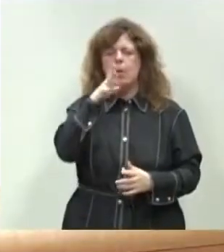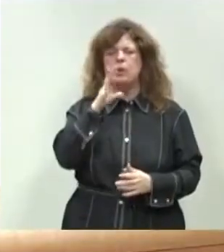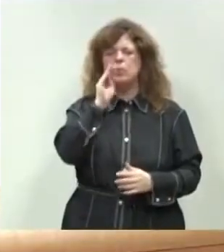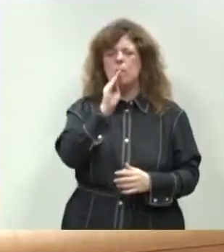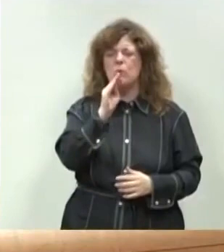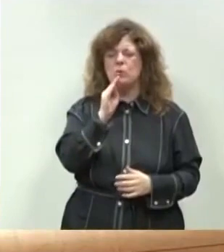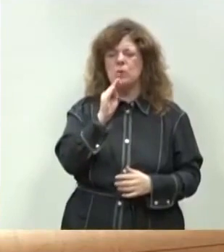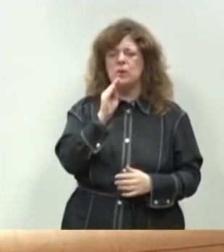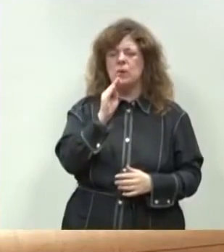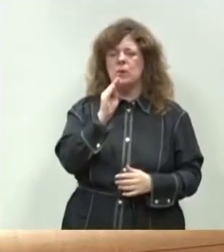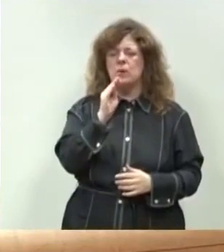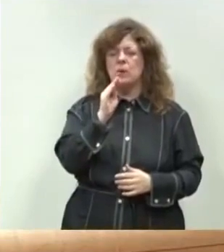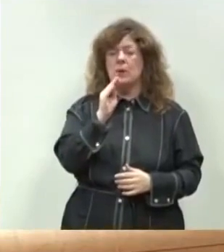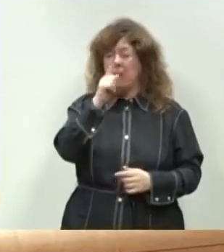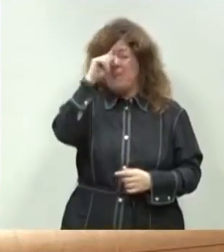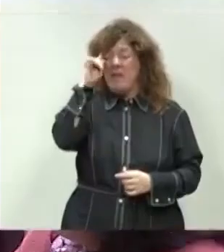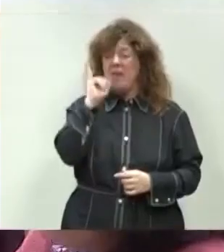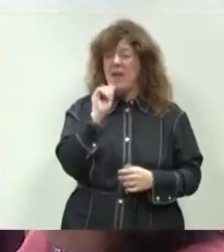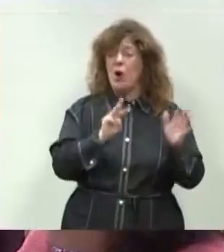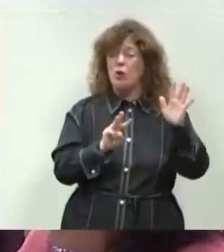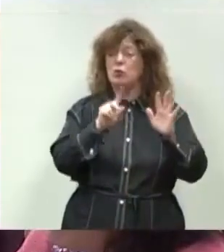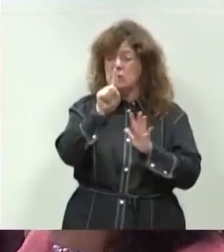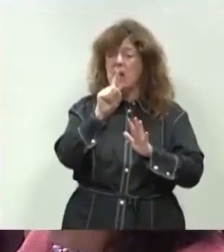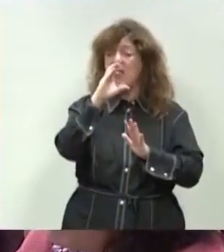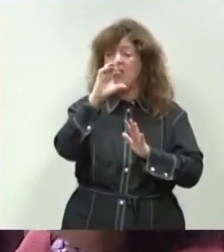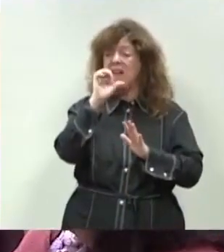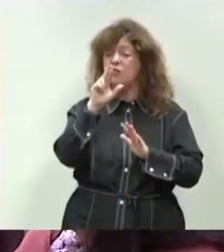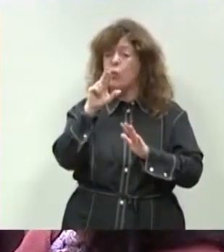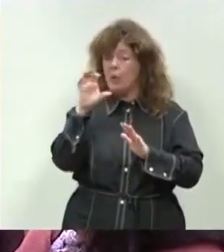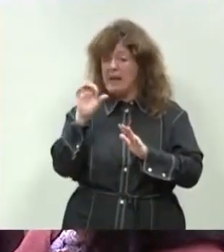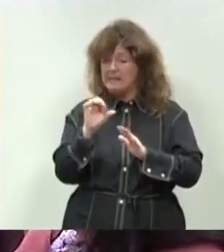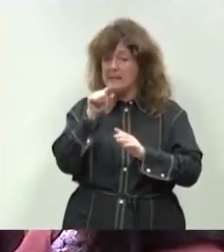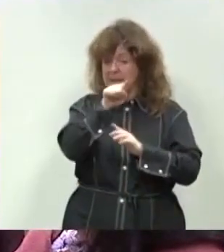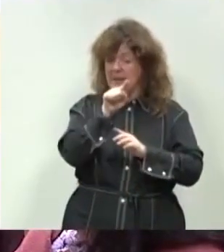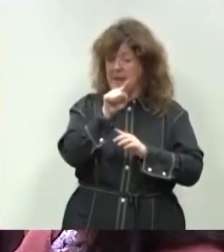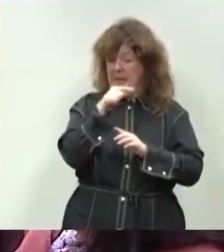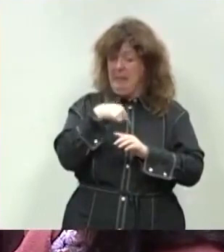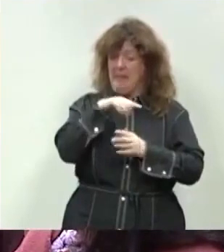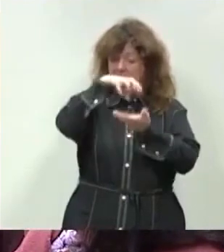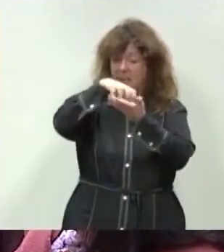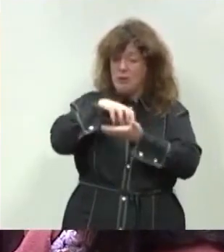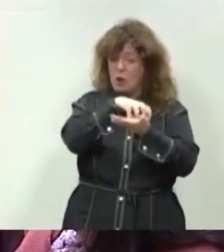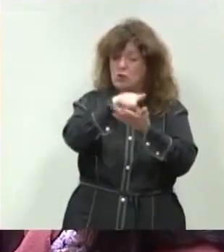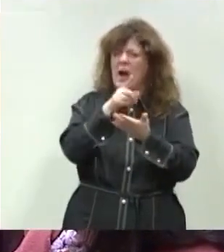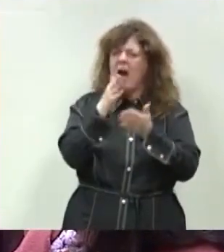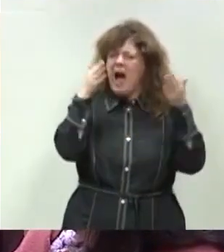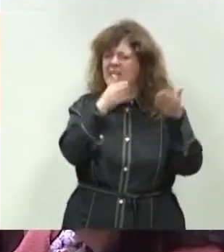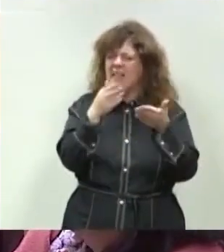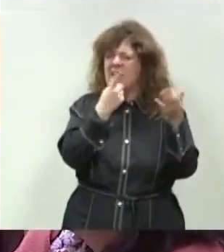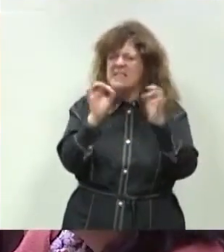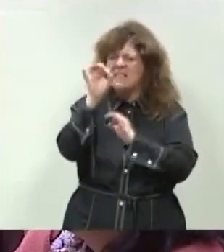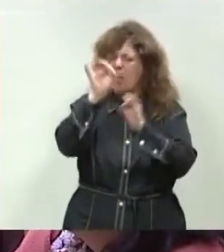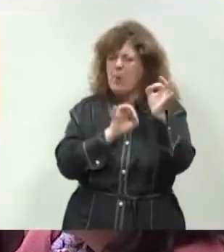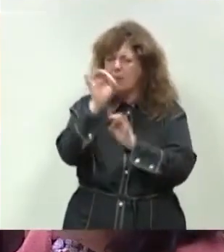los cesures, porque Madrid tiene 88 cesures y cerca de la actividad de esos 88 cesures atienden al 60